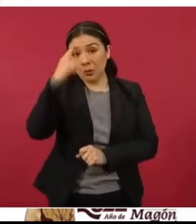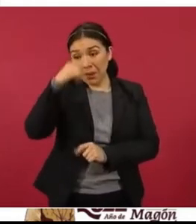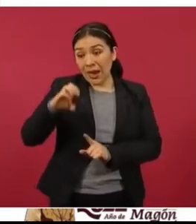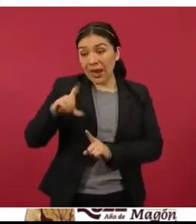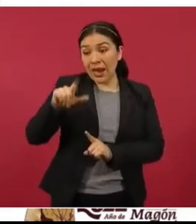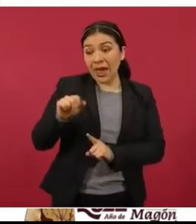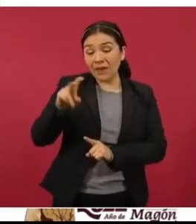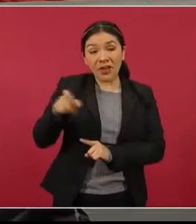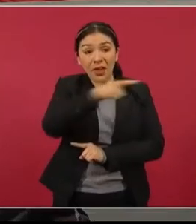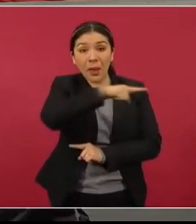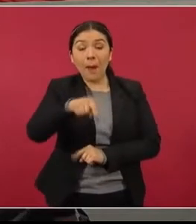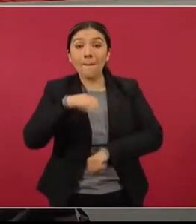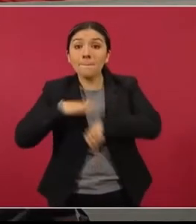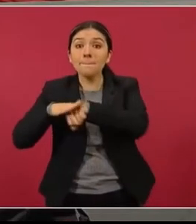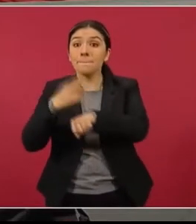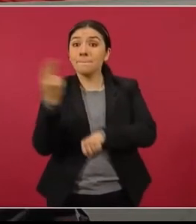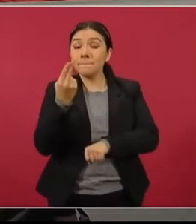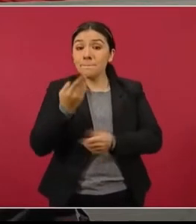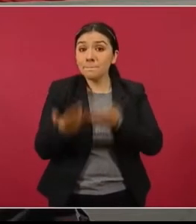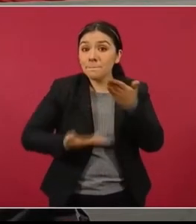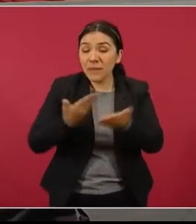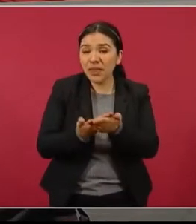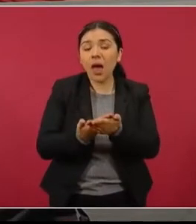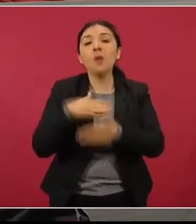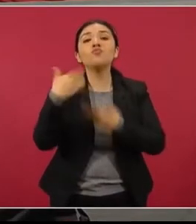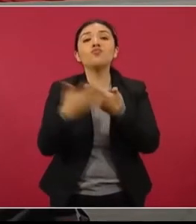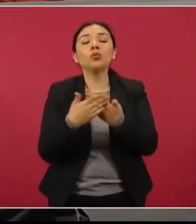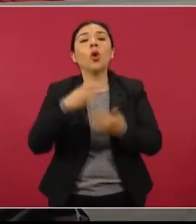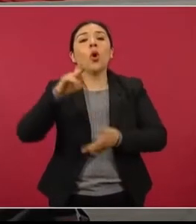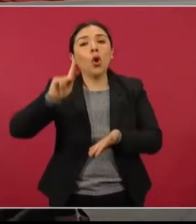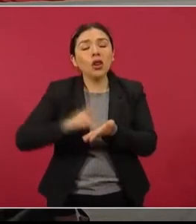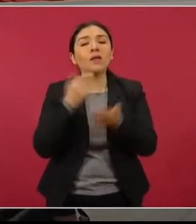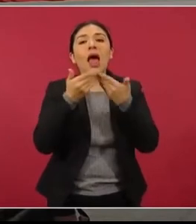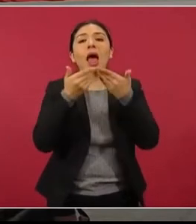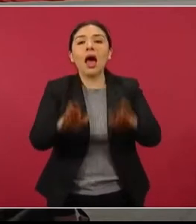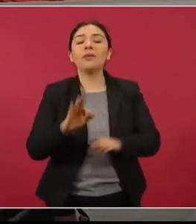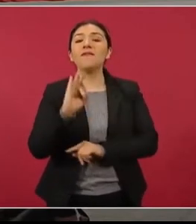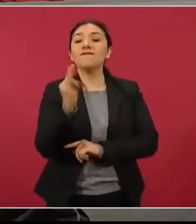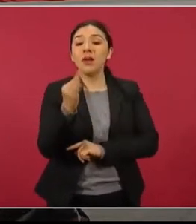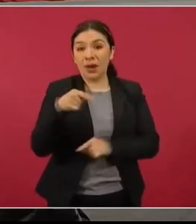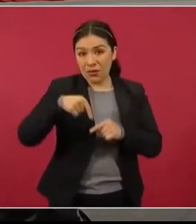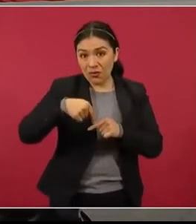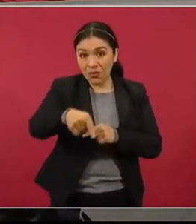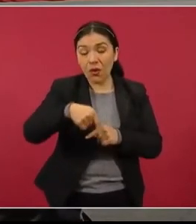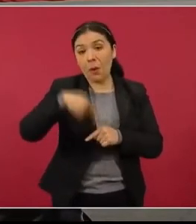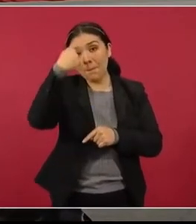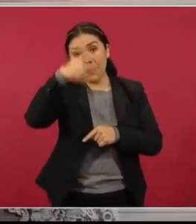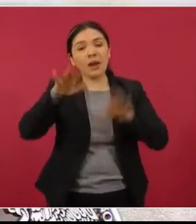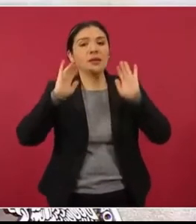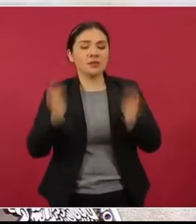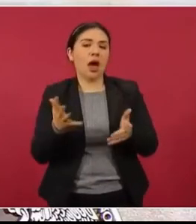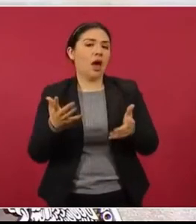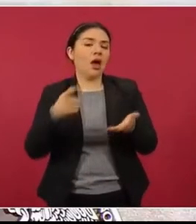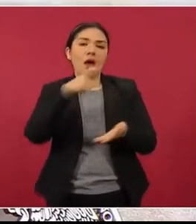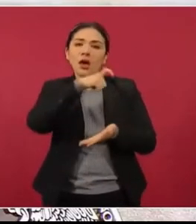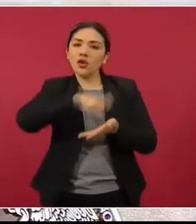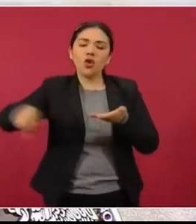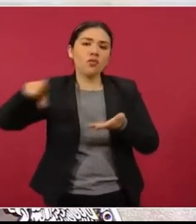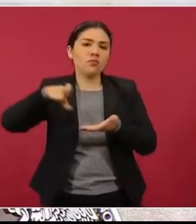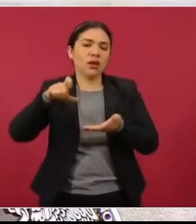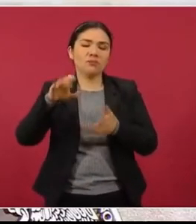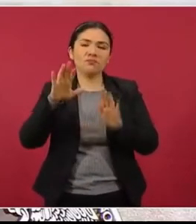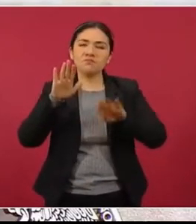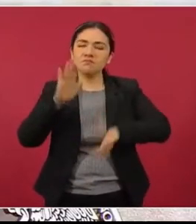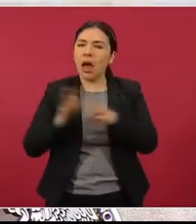solicitadas, se abrirá una segunda fase en febrero, en este mes, para concluir la compra de las